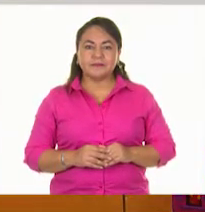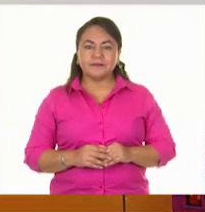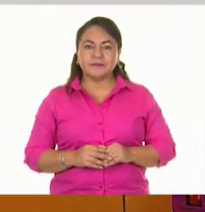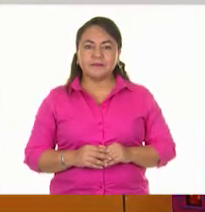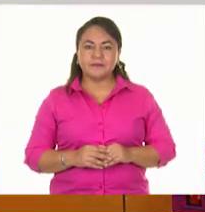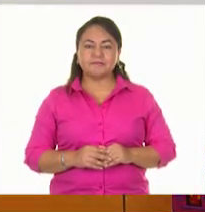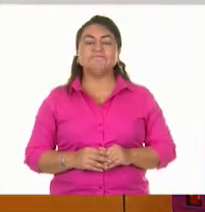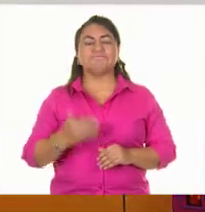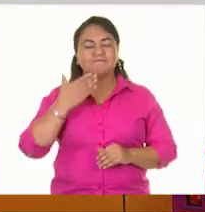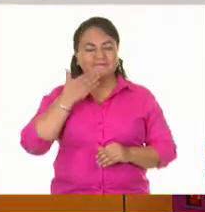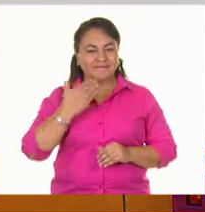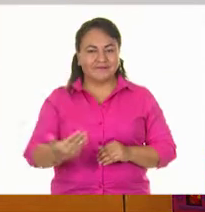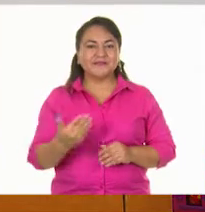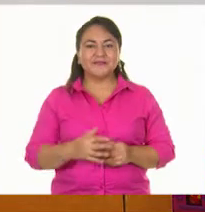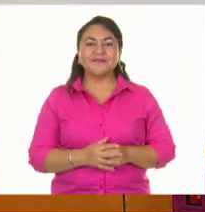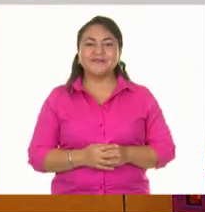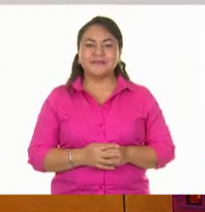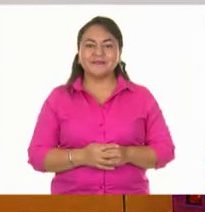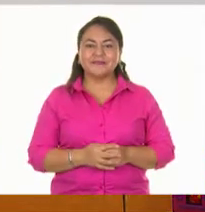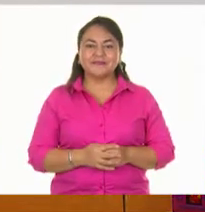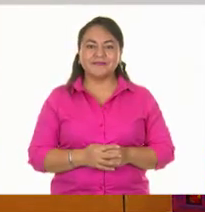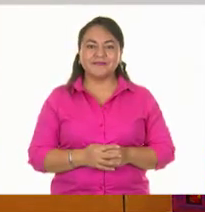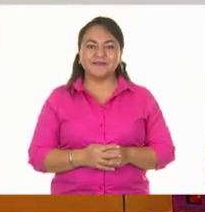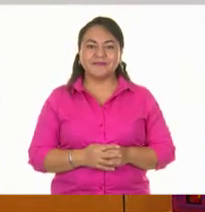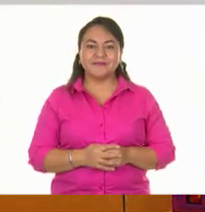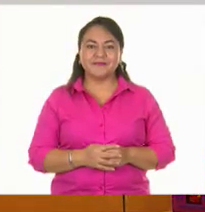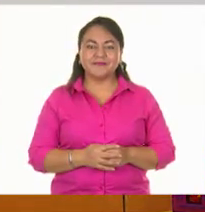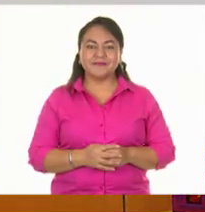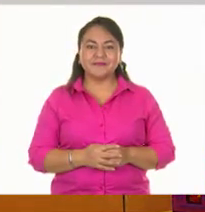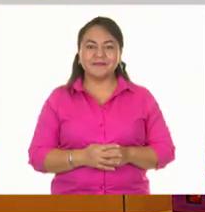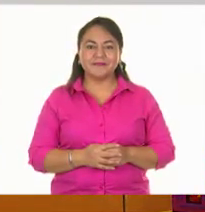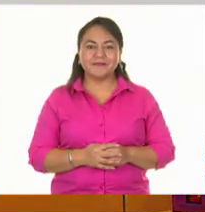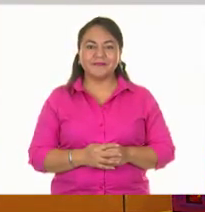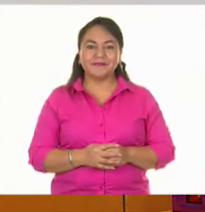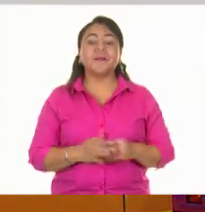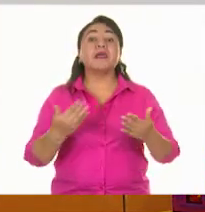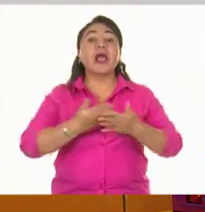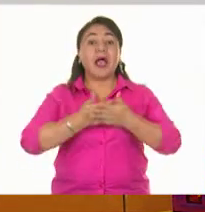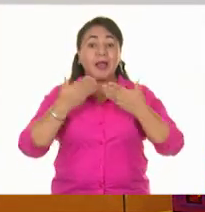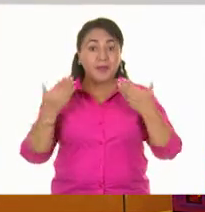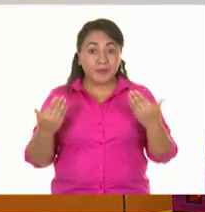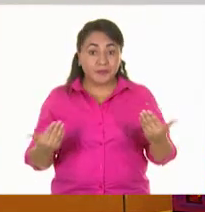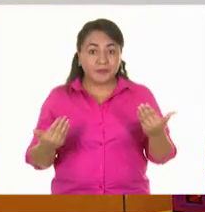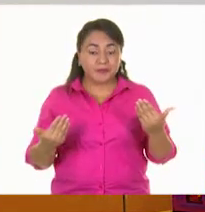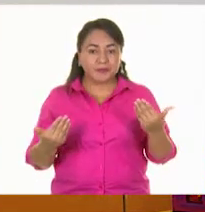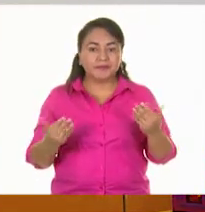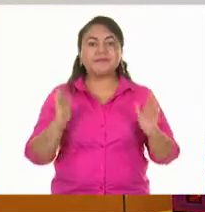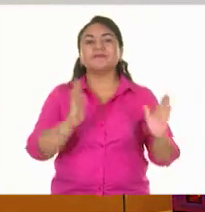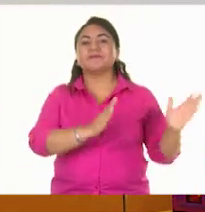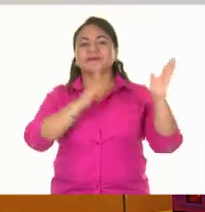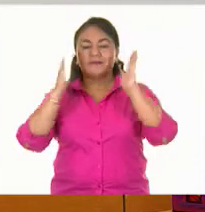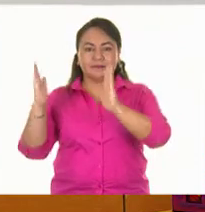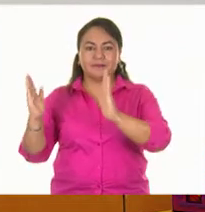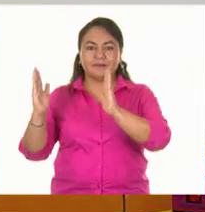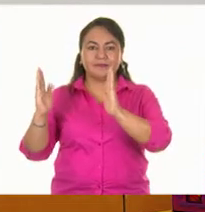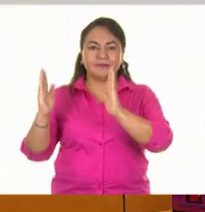Muy bien. Ahora, vamos a pasar a los líquidos.